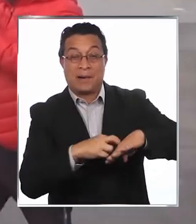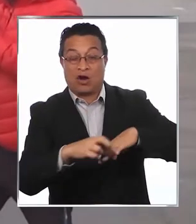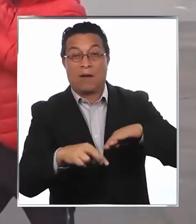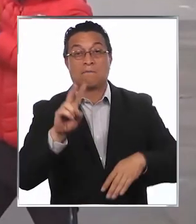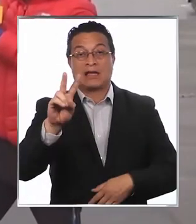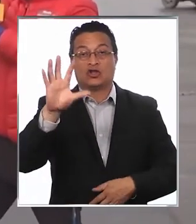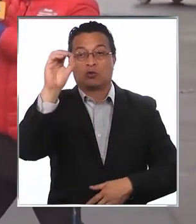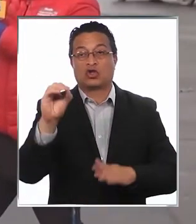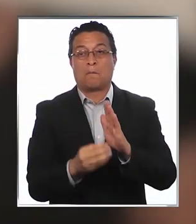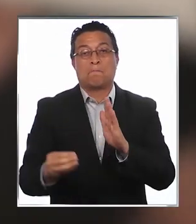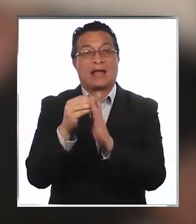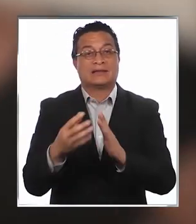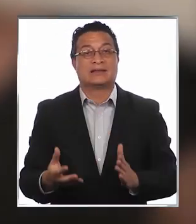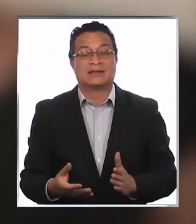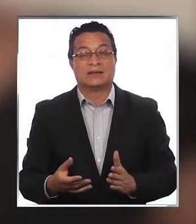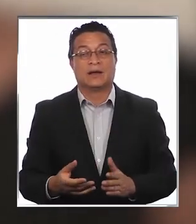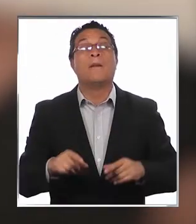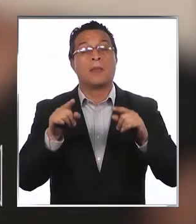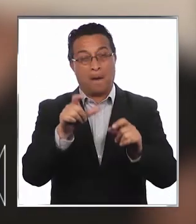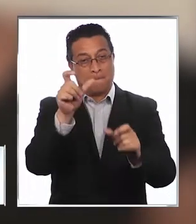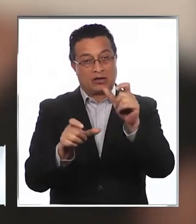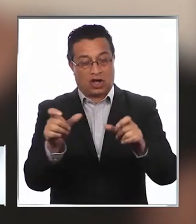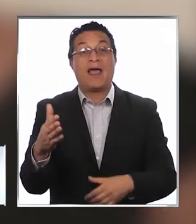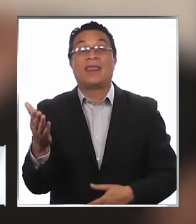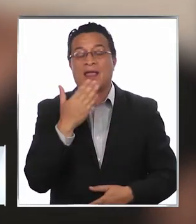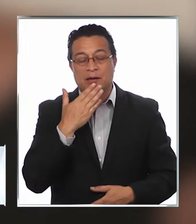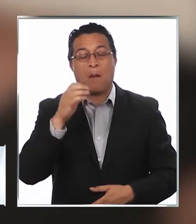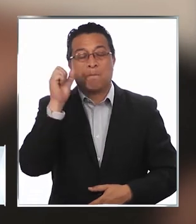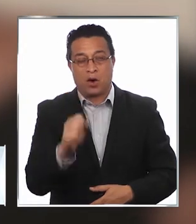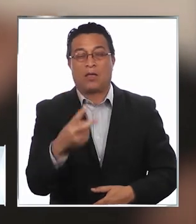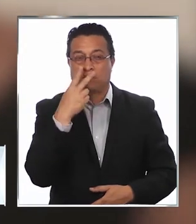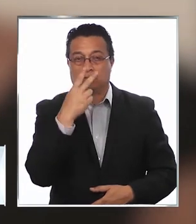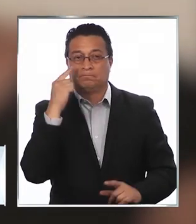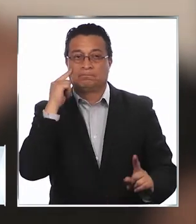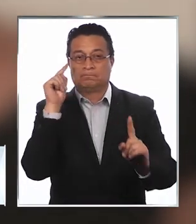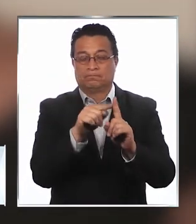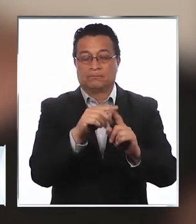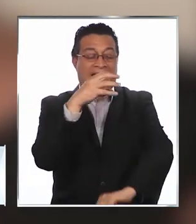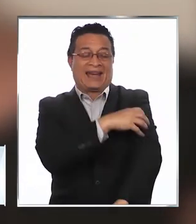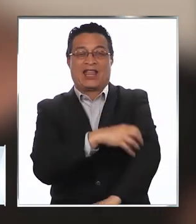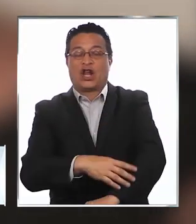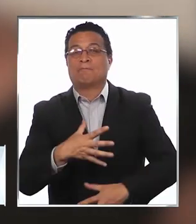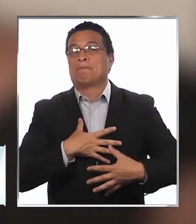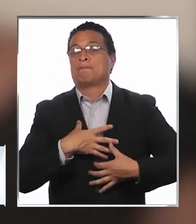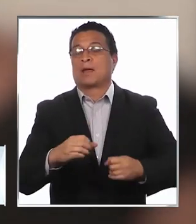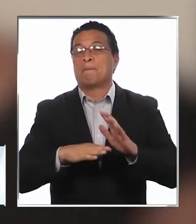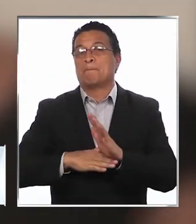25%. Las personas también podrían estar prefiriendo los medios regionales, porque